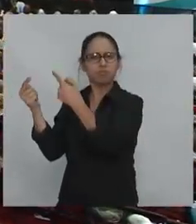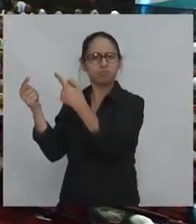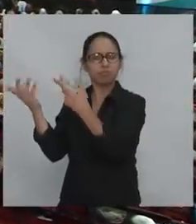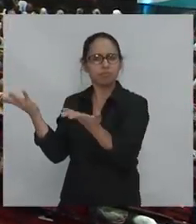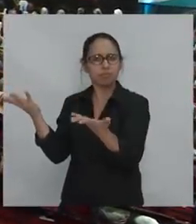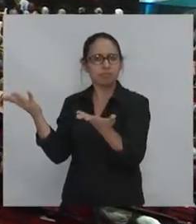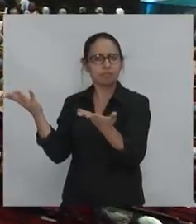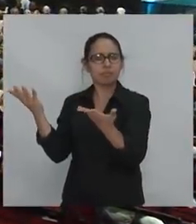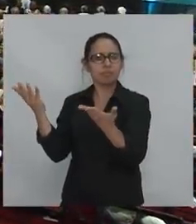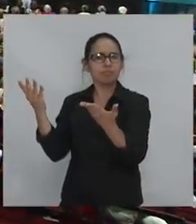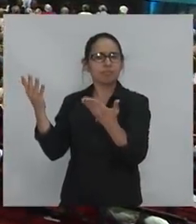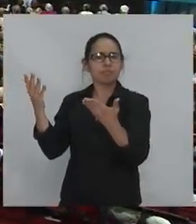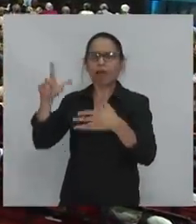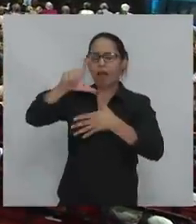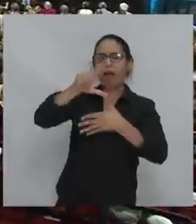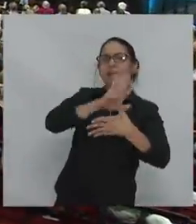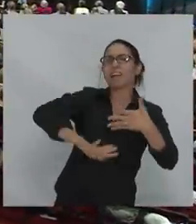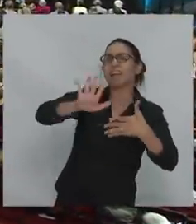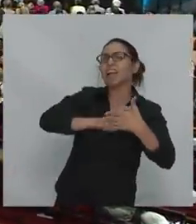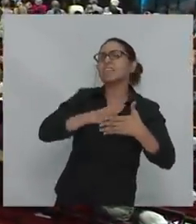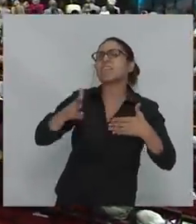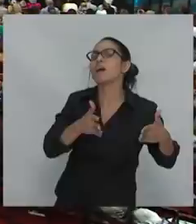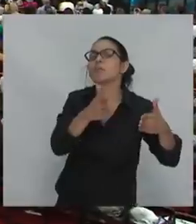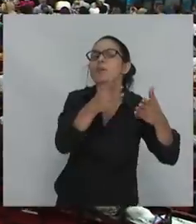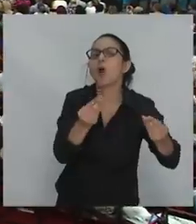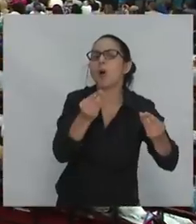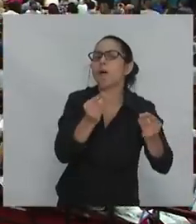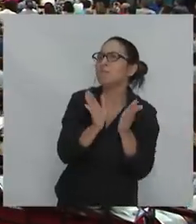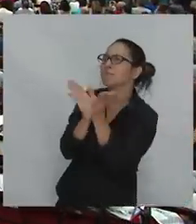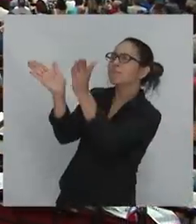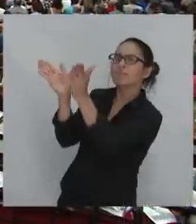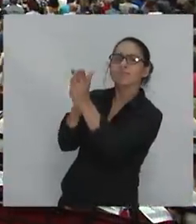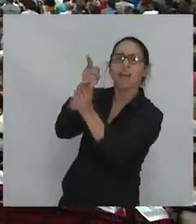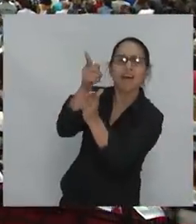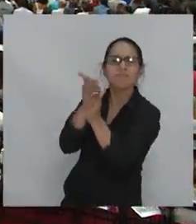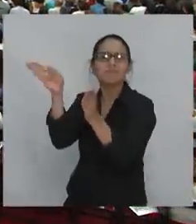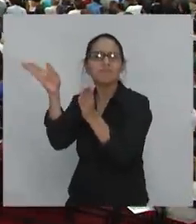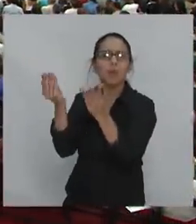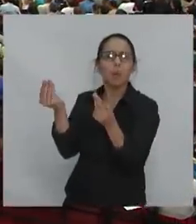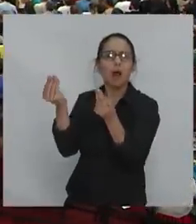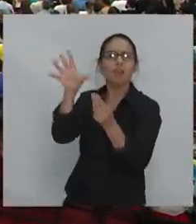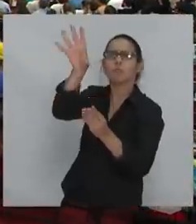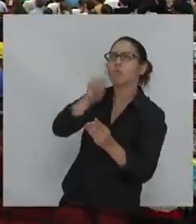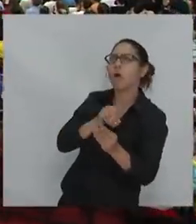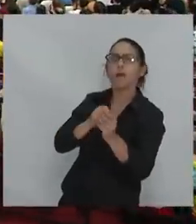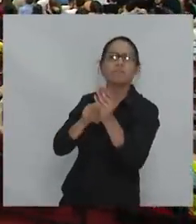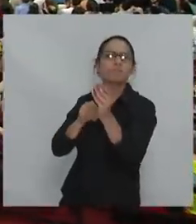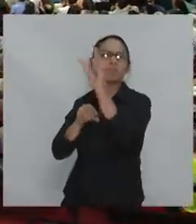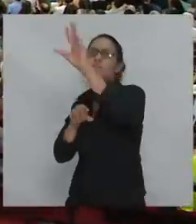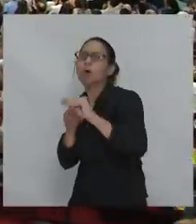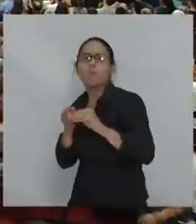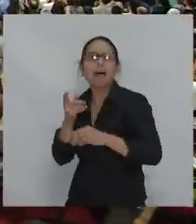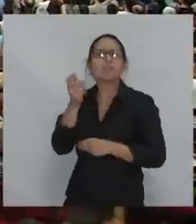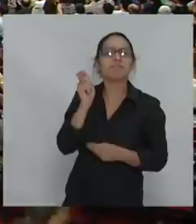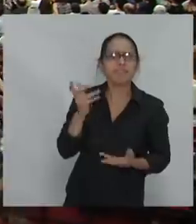¿Qué camino va a seguir América Latina? ¿Un pedazo de uno? ¿Un pedazo de otro? No. Se ha